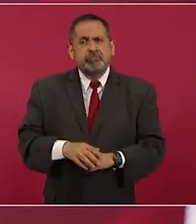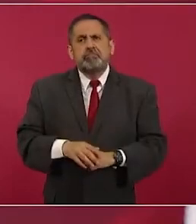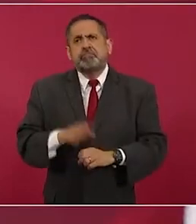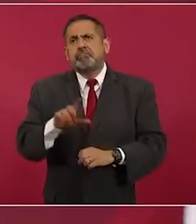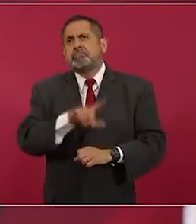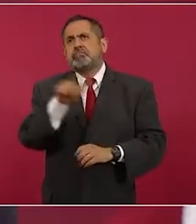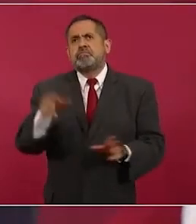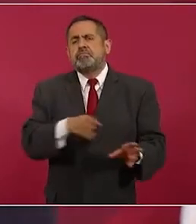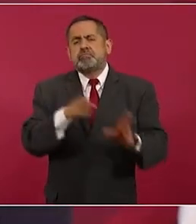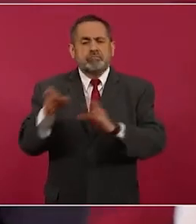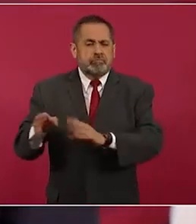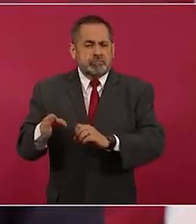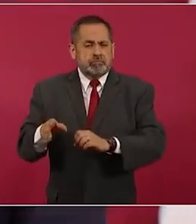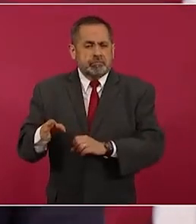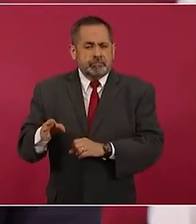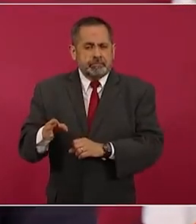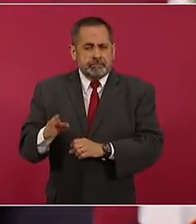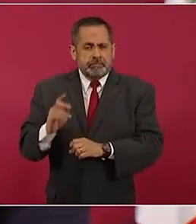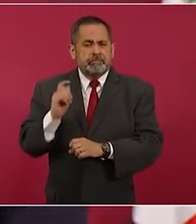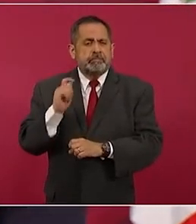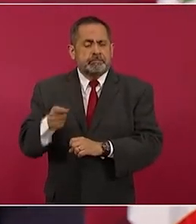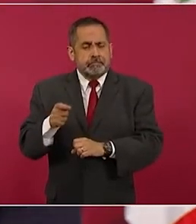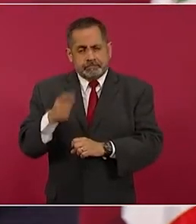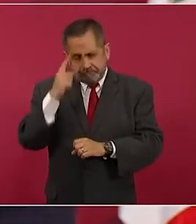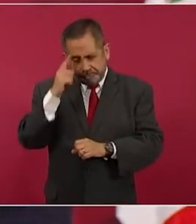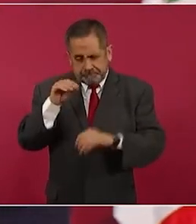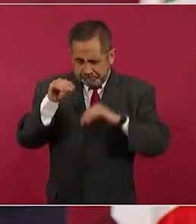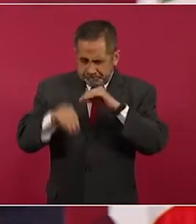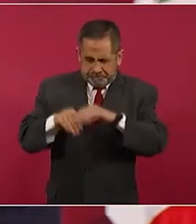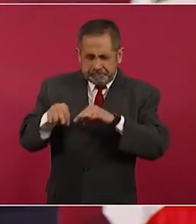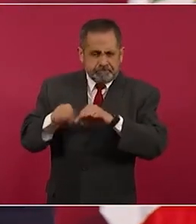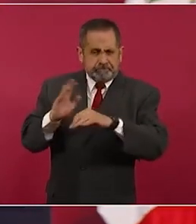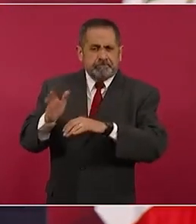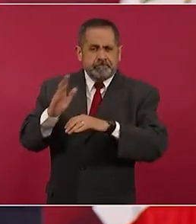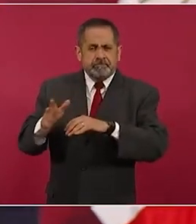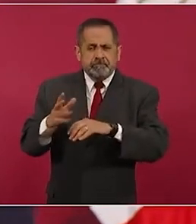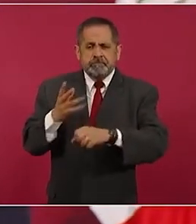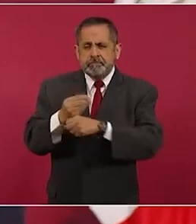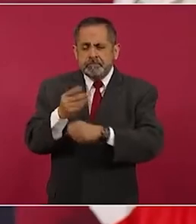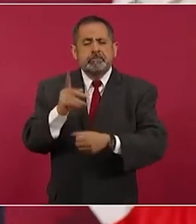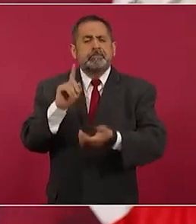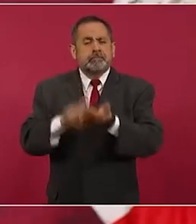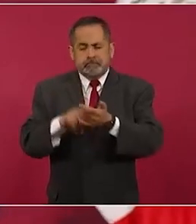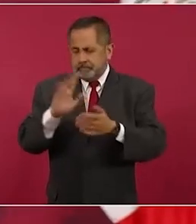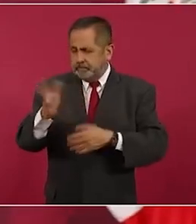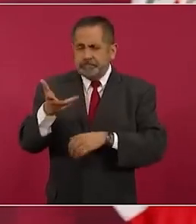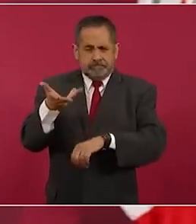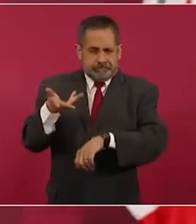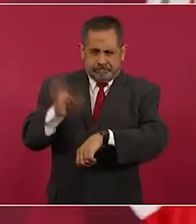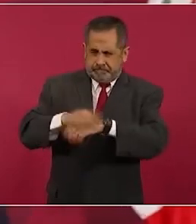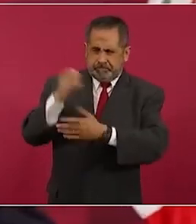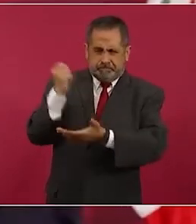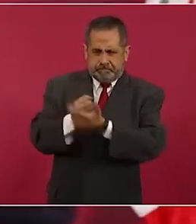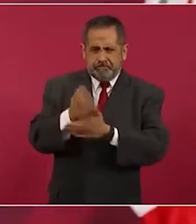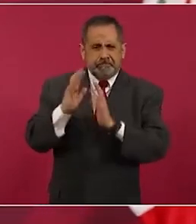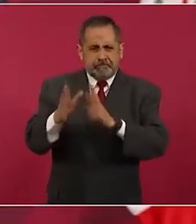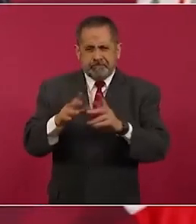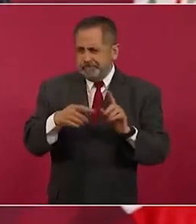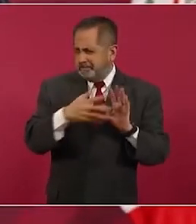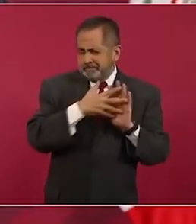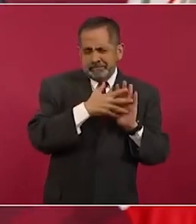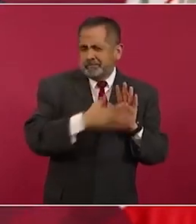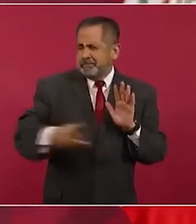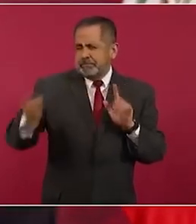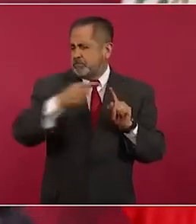Luego ya se está trabajando y ya se tiene también el derecho de vía casi en todo